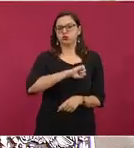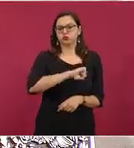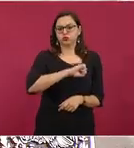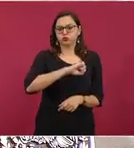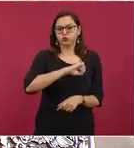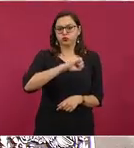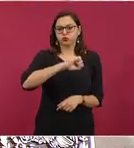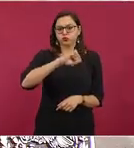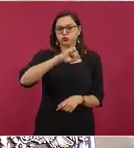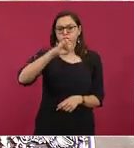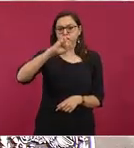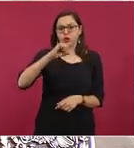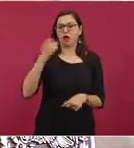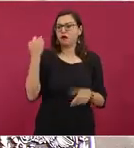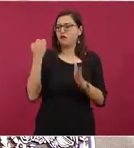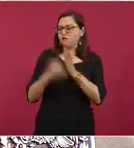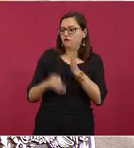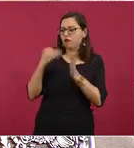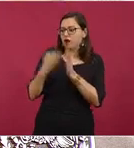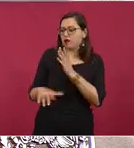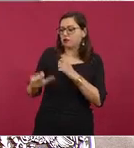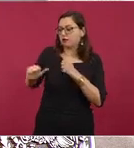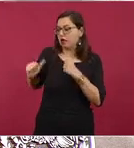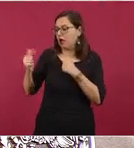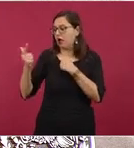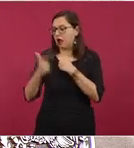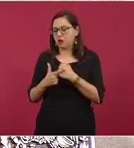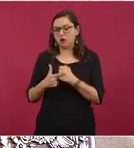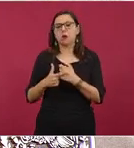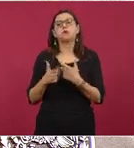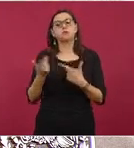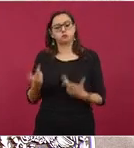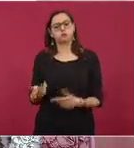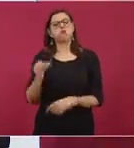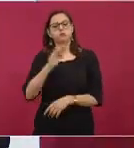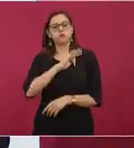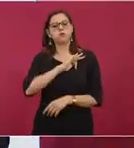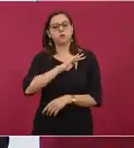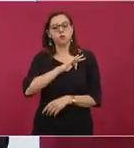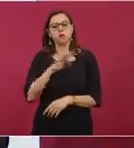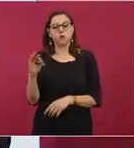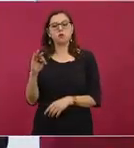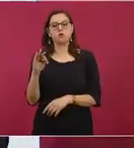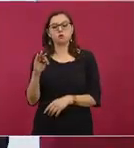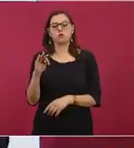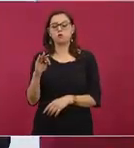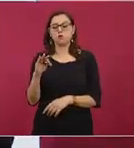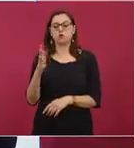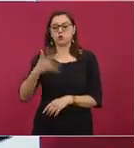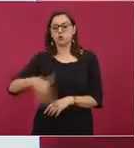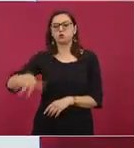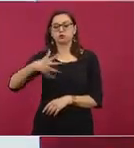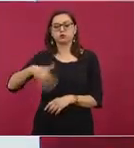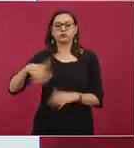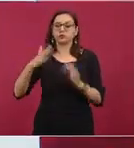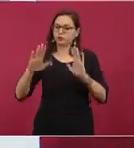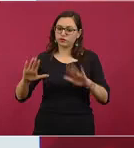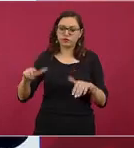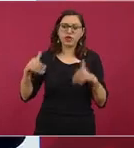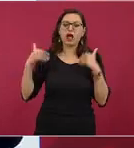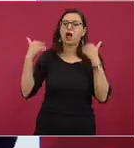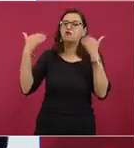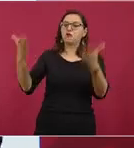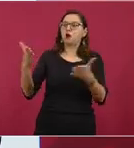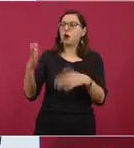alimentos o de materias primas en México se abre al mercado para